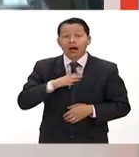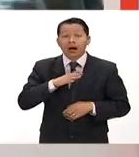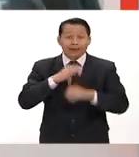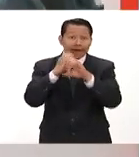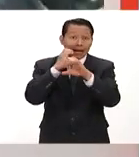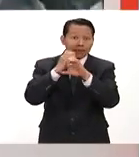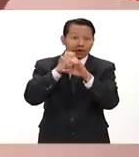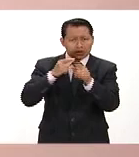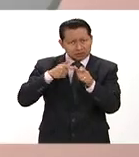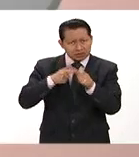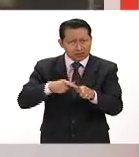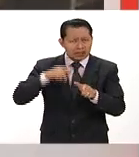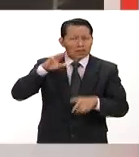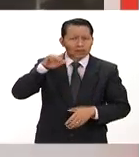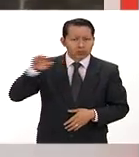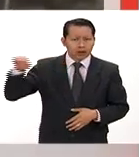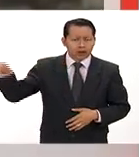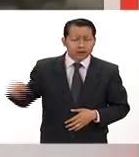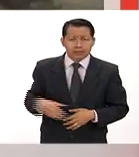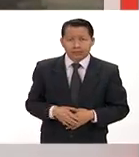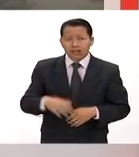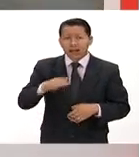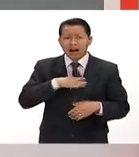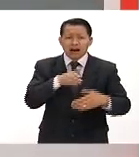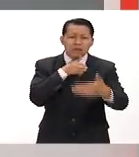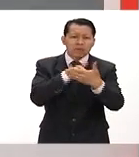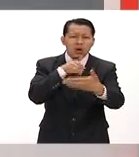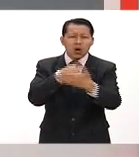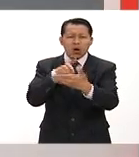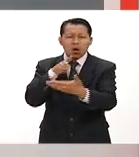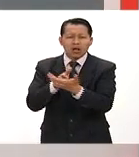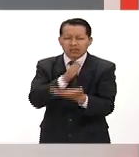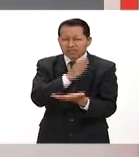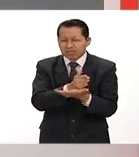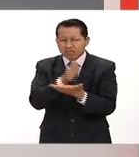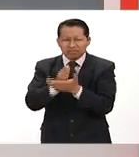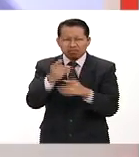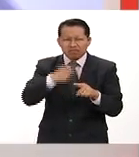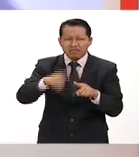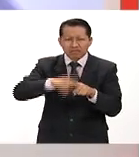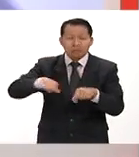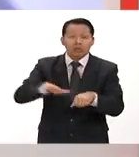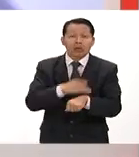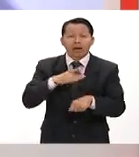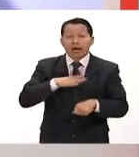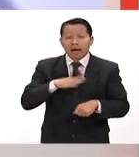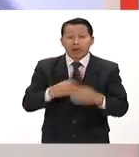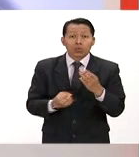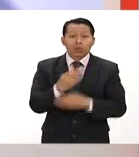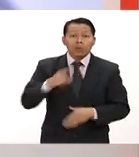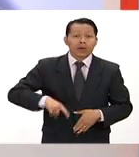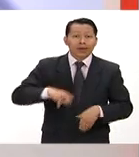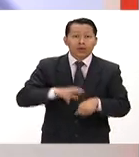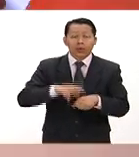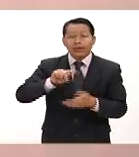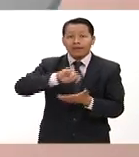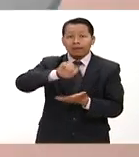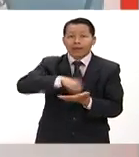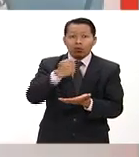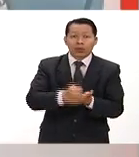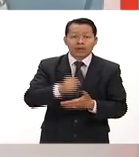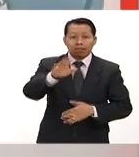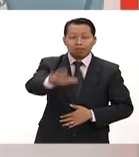en Michoacán. Bloqueos, quema de llantas y disparos al aire tras la toma de protesta del nuevo gobernador en Tamaulipas.